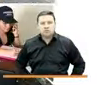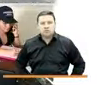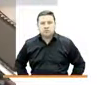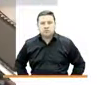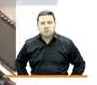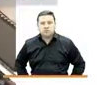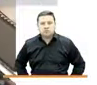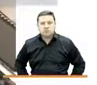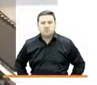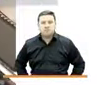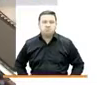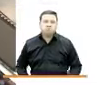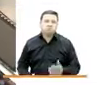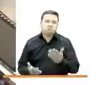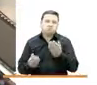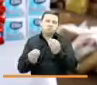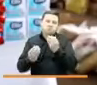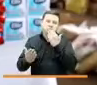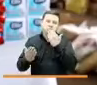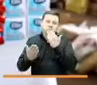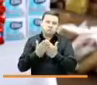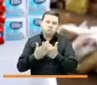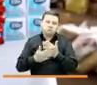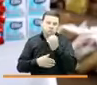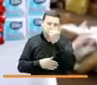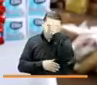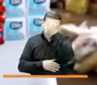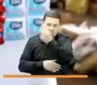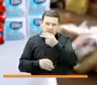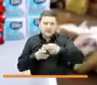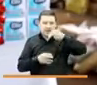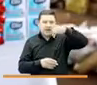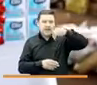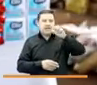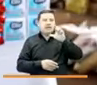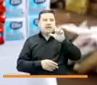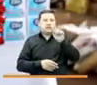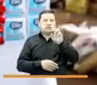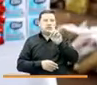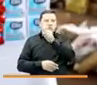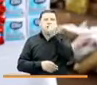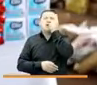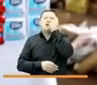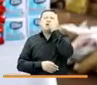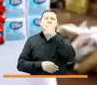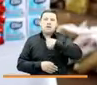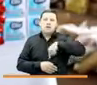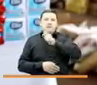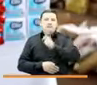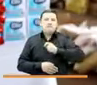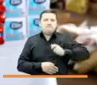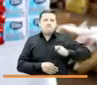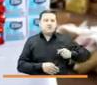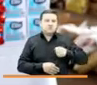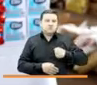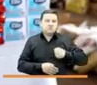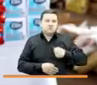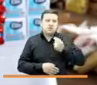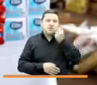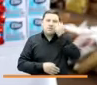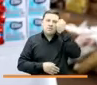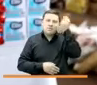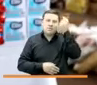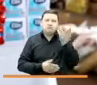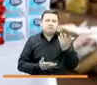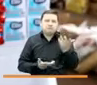Le damos muchas gracias a nuestro profesor Nelson que estuvo con nosotros entendiéndonos ya que somos personas que de pronto no tenemos el